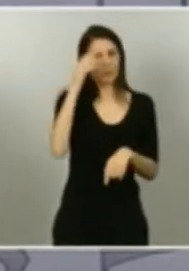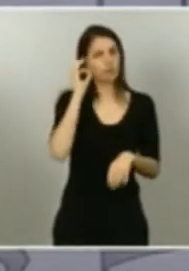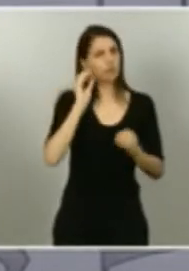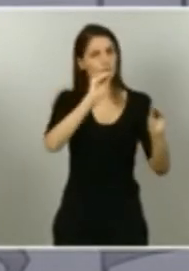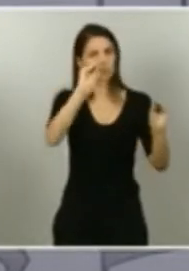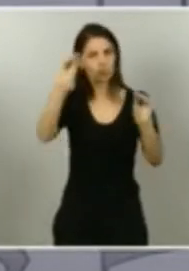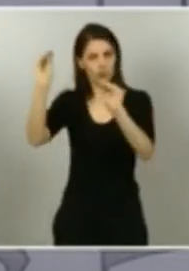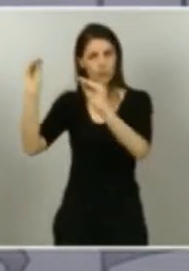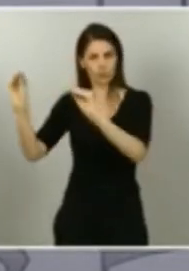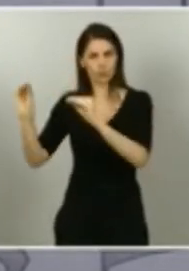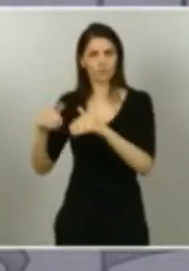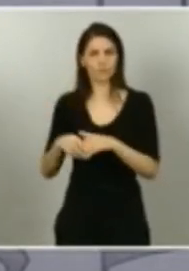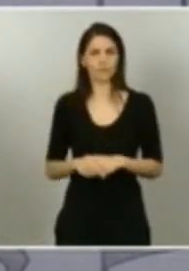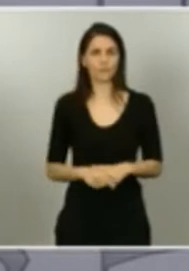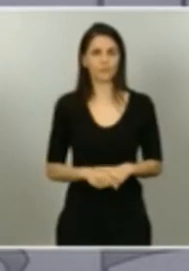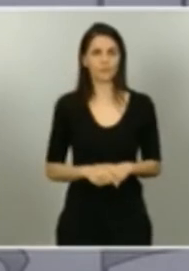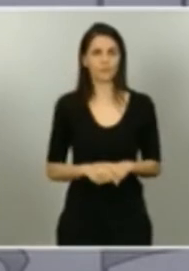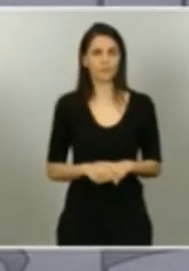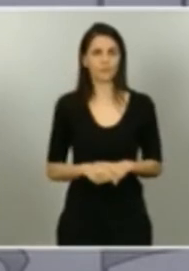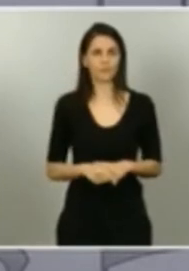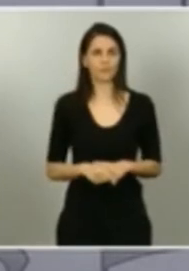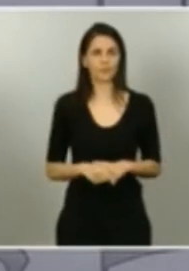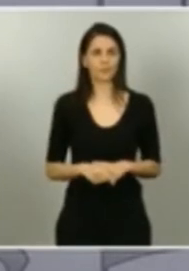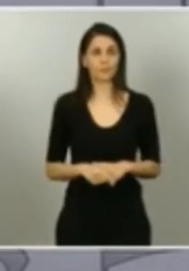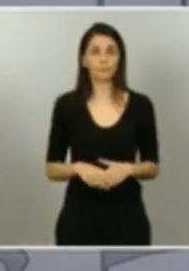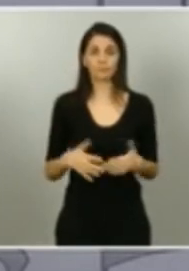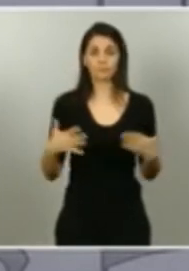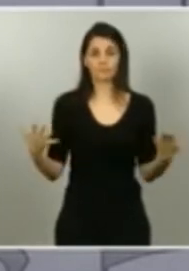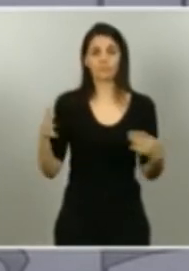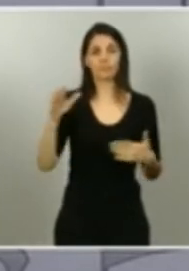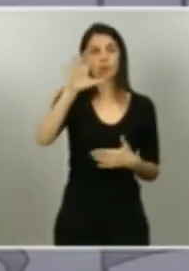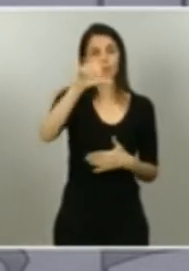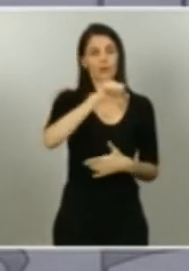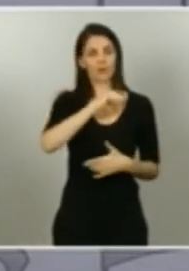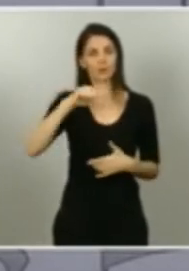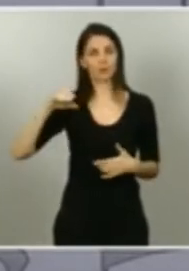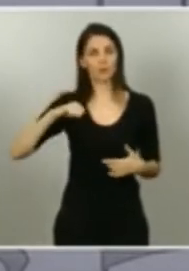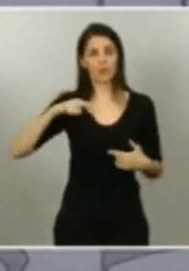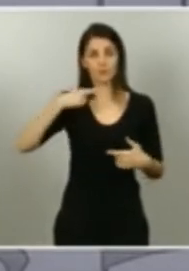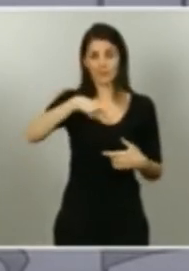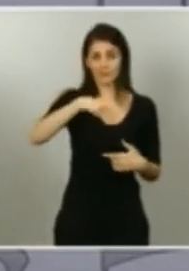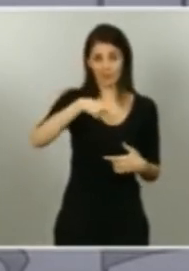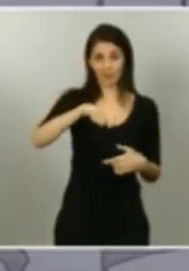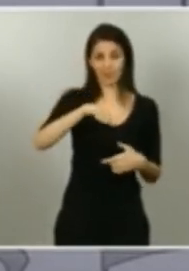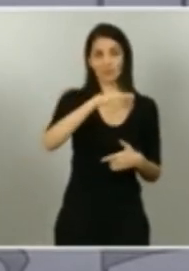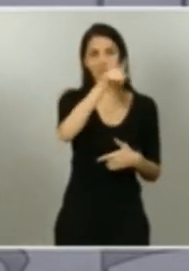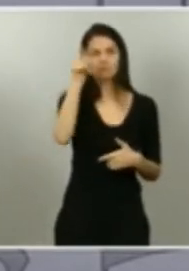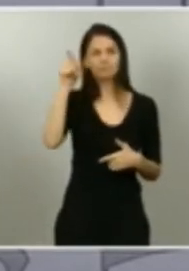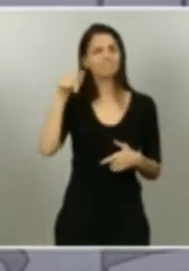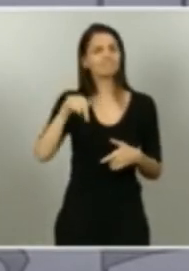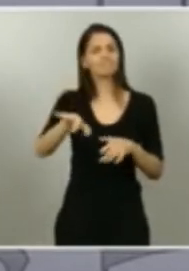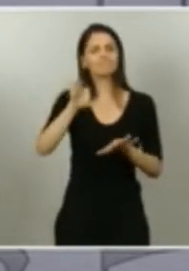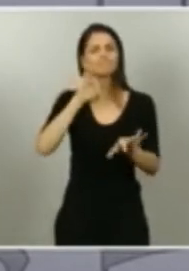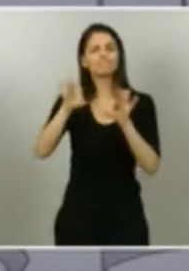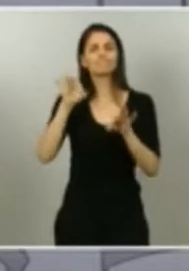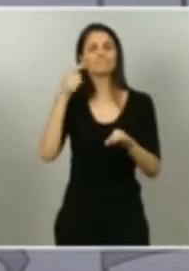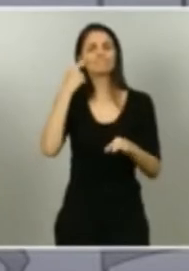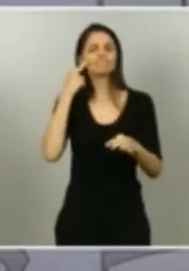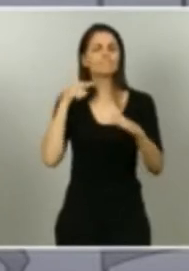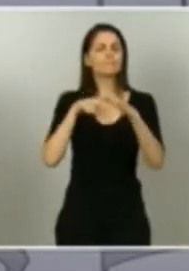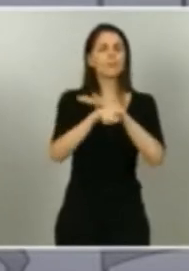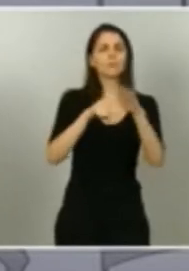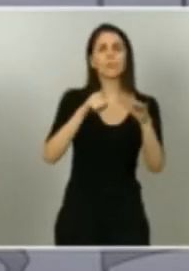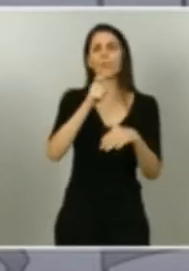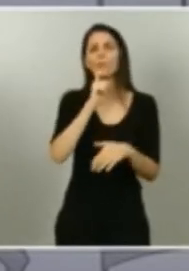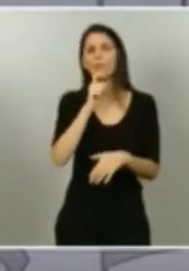Serán, por lo tanto, los presidentes autonómicos quienes decidirán cómo gestionar los ritmos, las modalidades de la vuelta a la